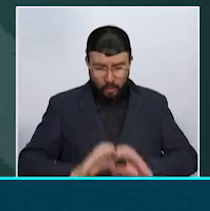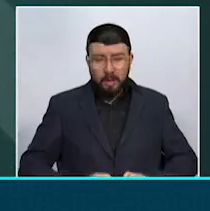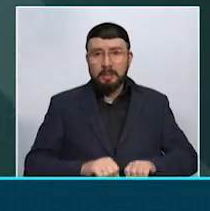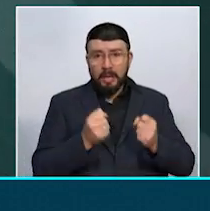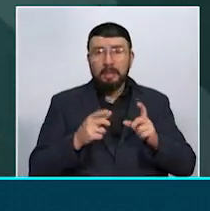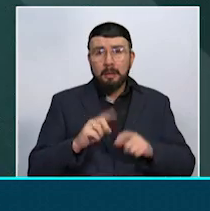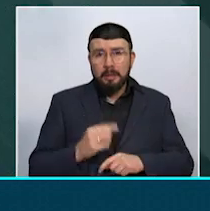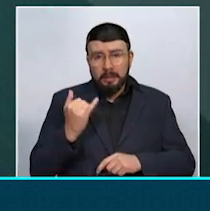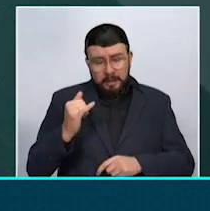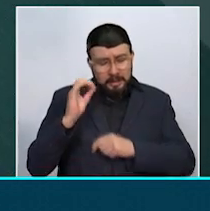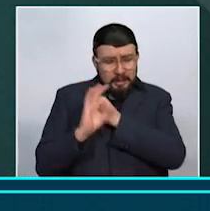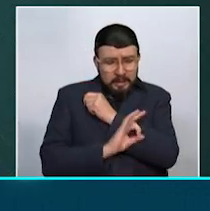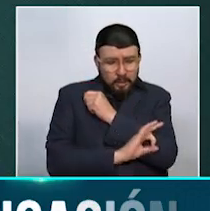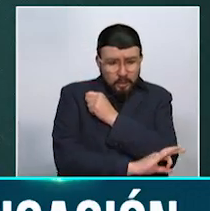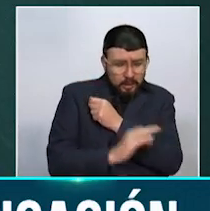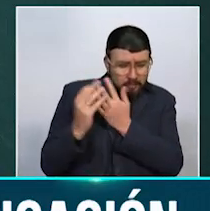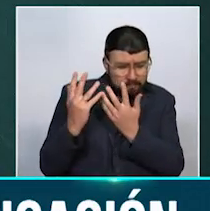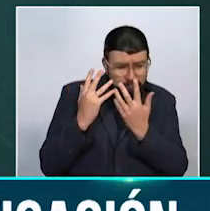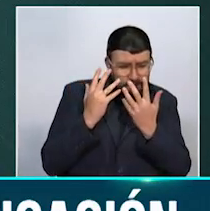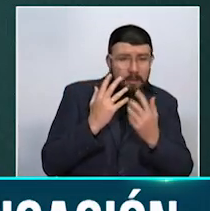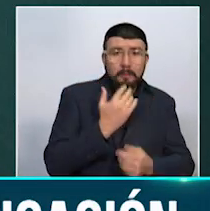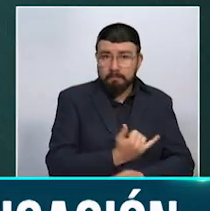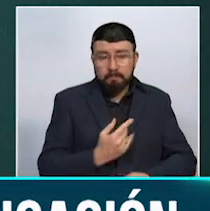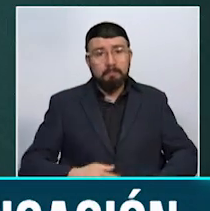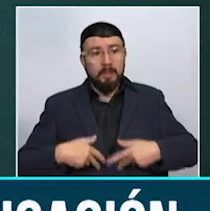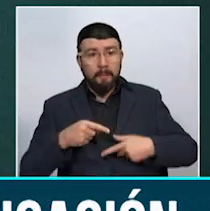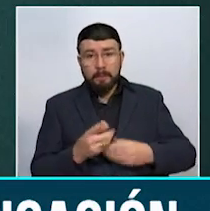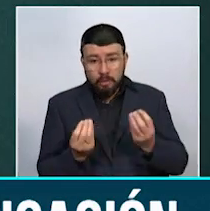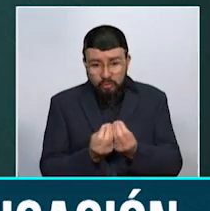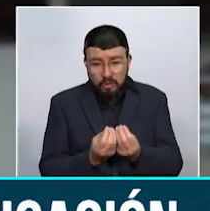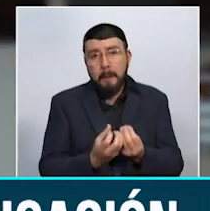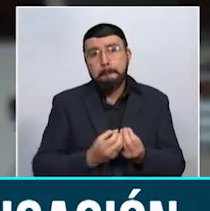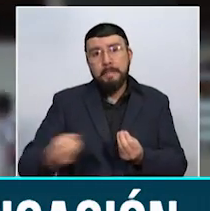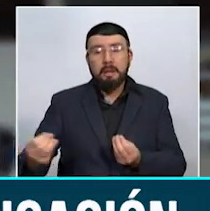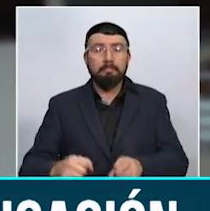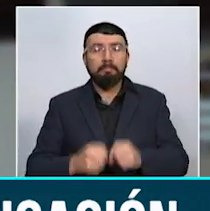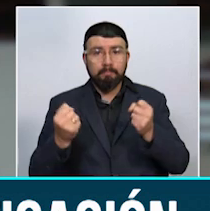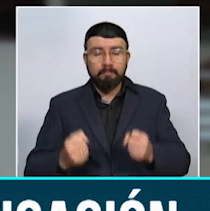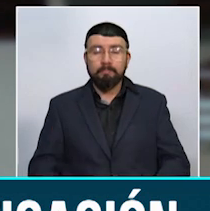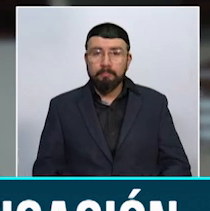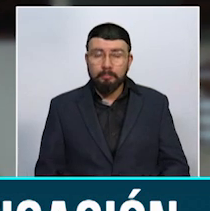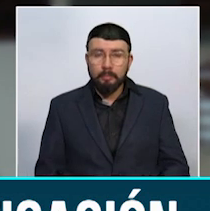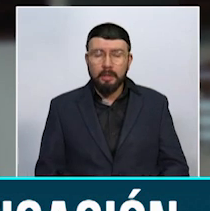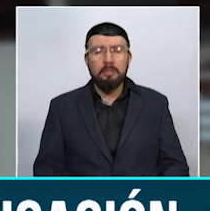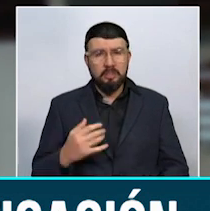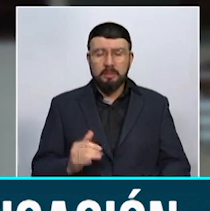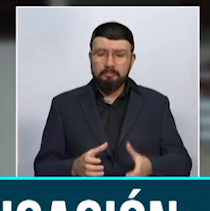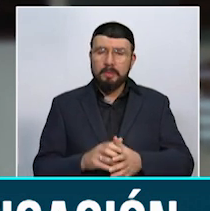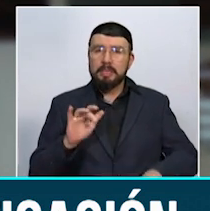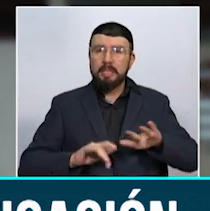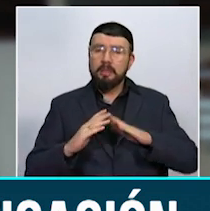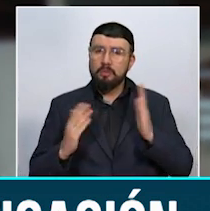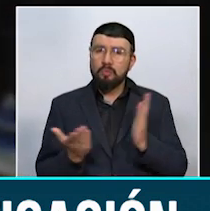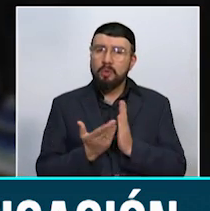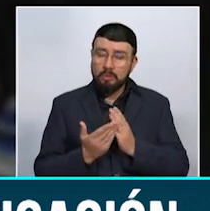con secuelas que le van a quedar de por vida, ya que su testículo nunca lo va a poder recuperar. El caso ya está en manos de la Secretaría de Educación